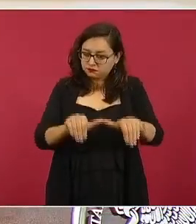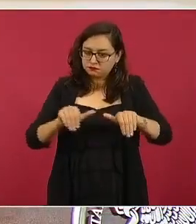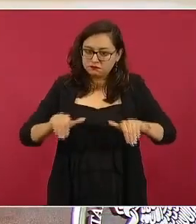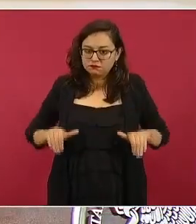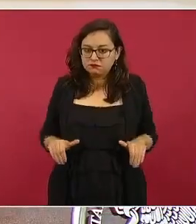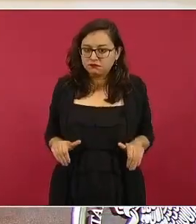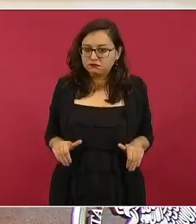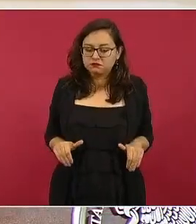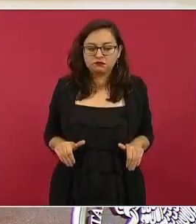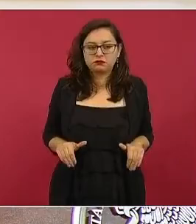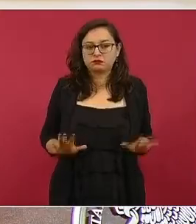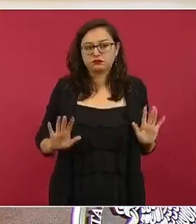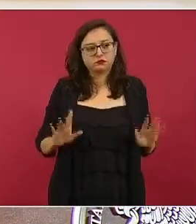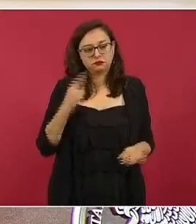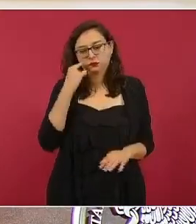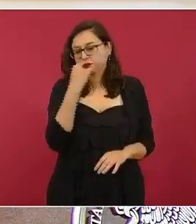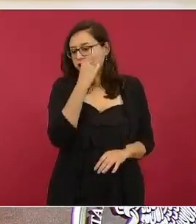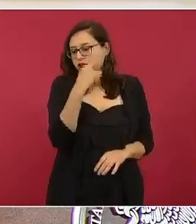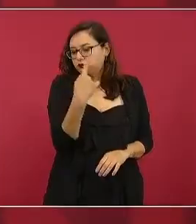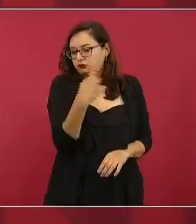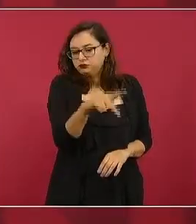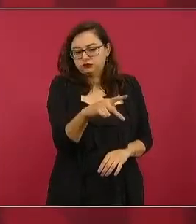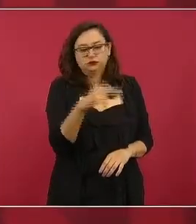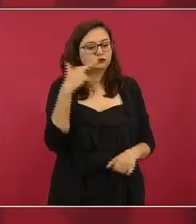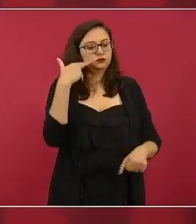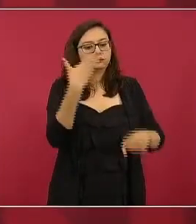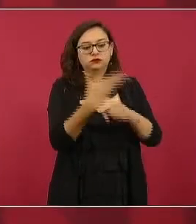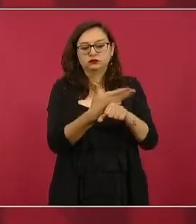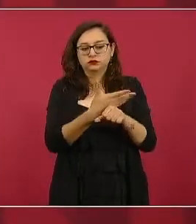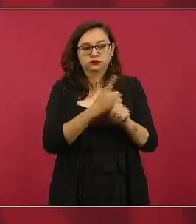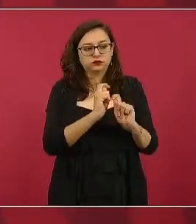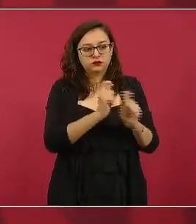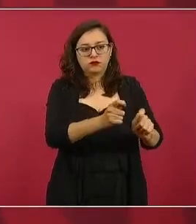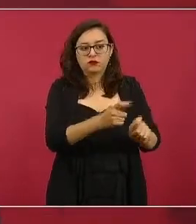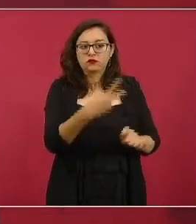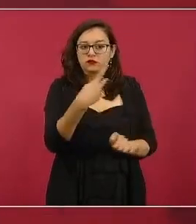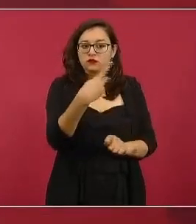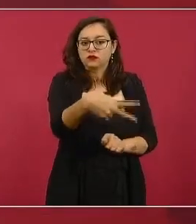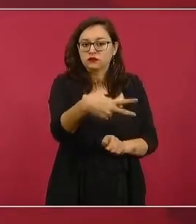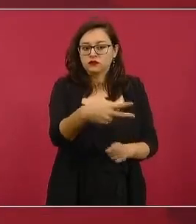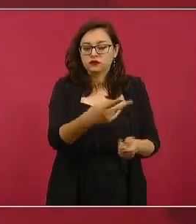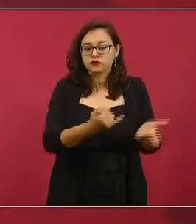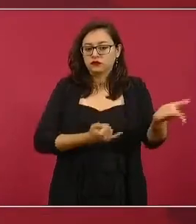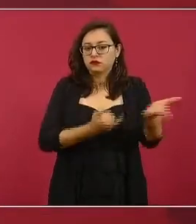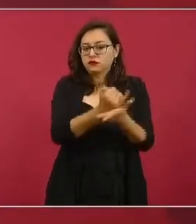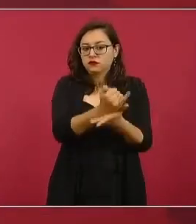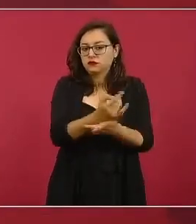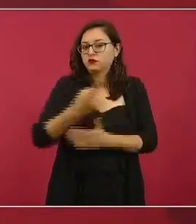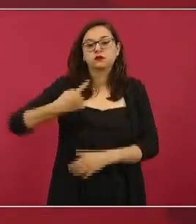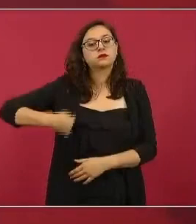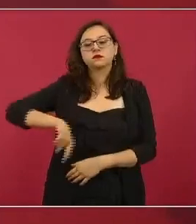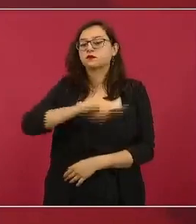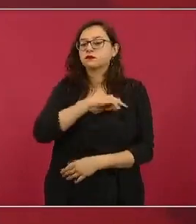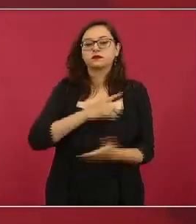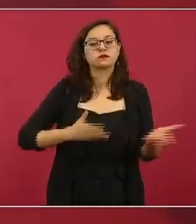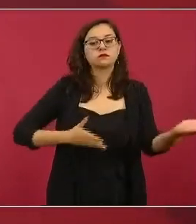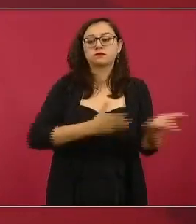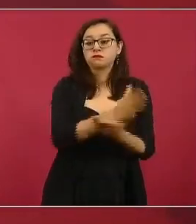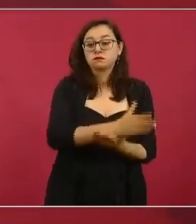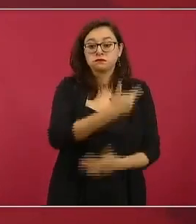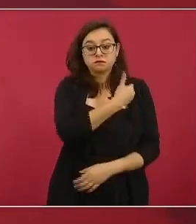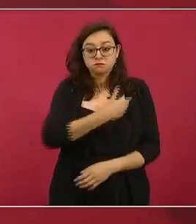el presidente ya no interviene en estos asuntos